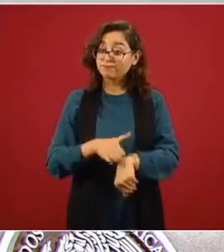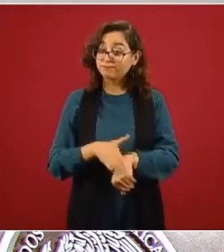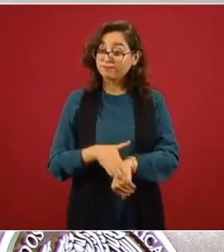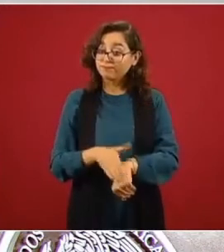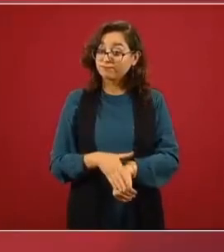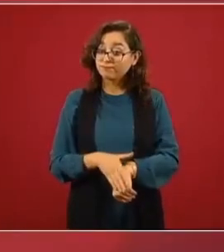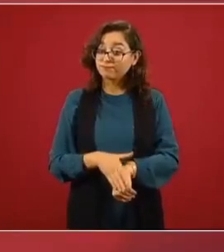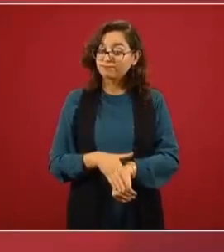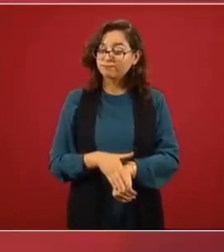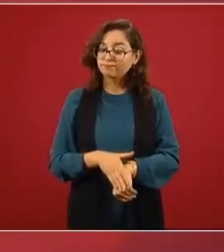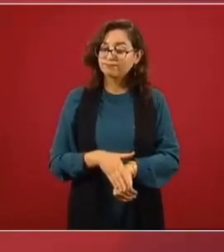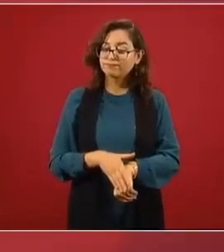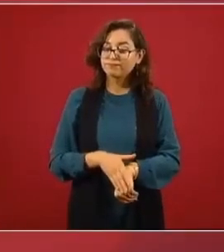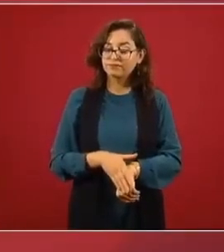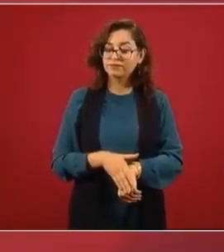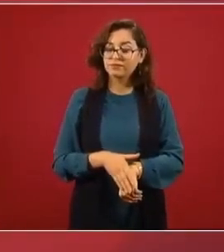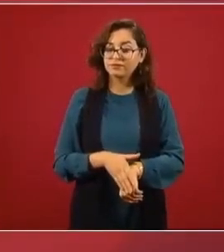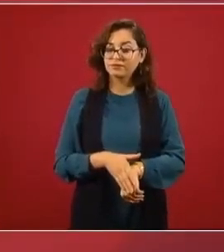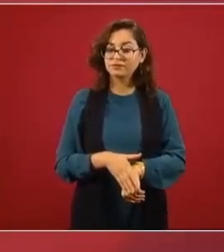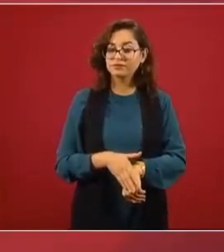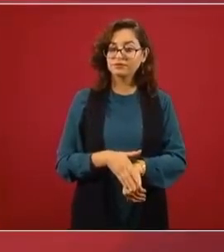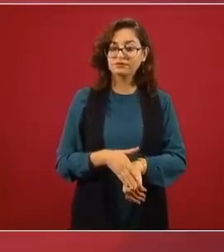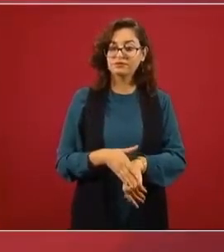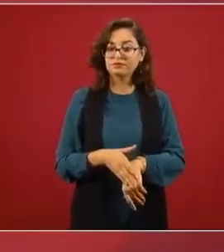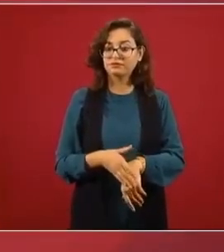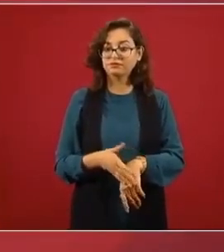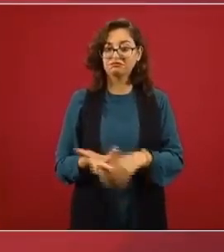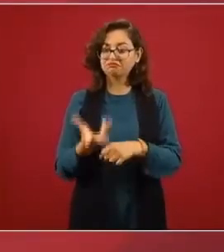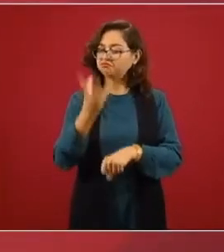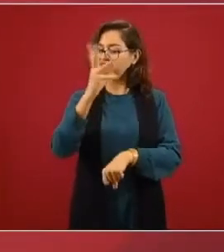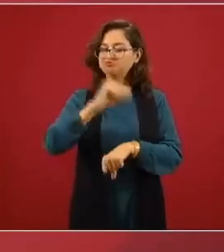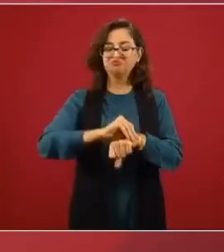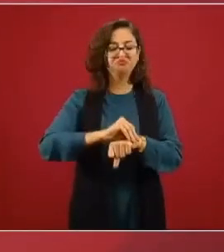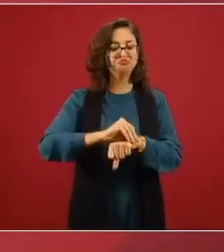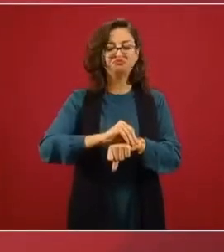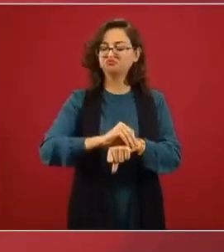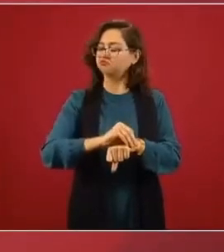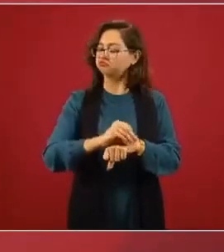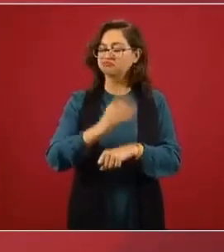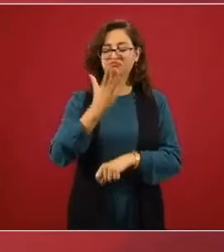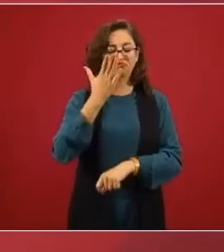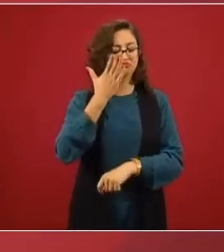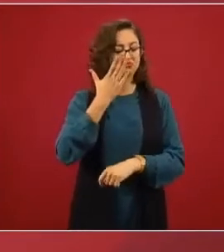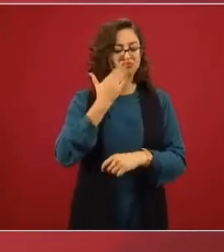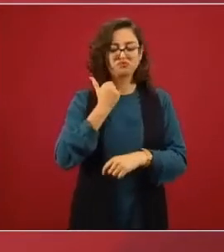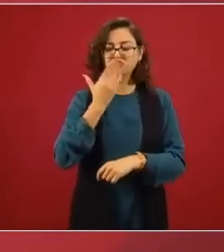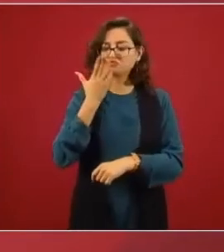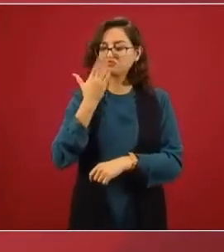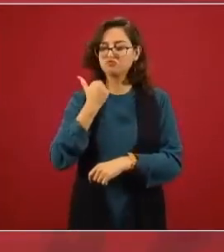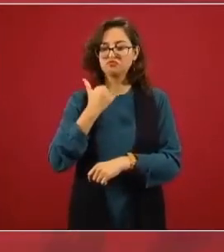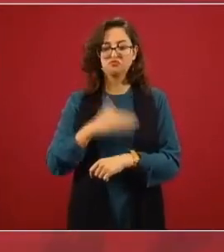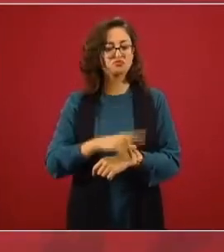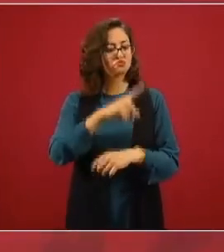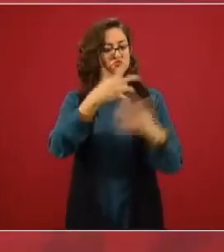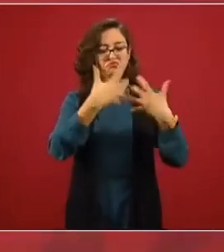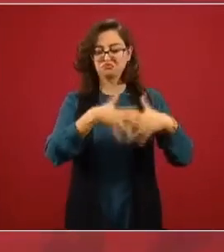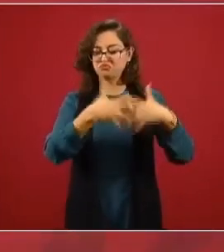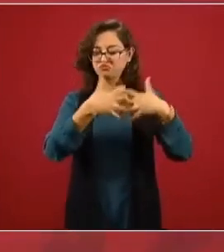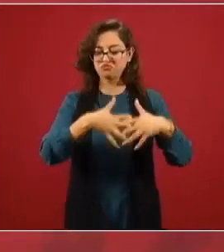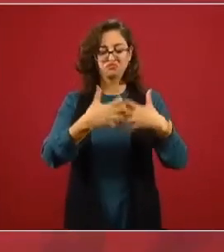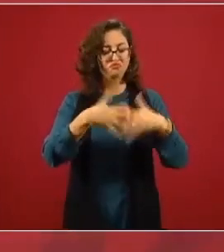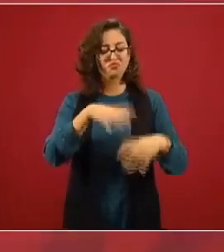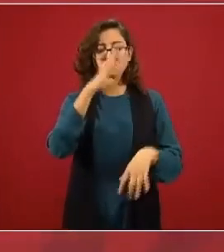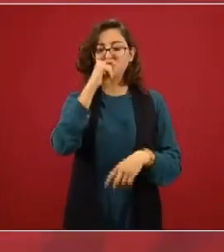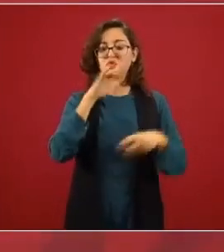no hay autorización para esta planta, porque